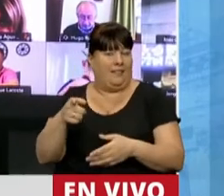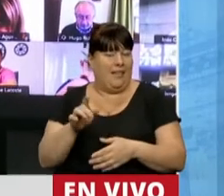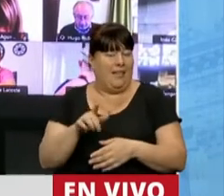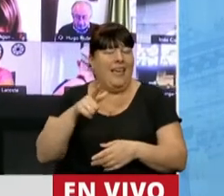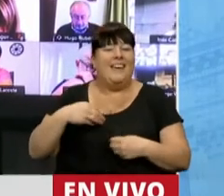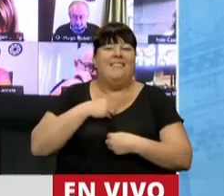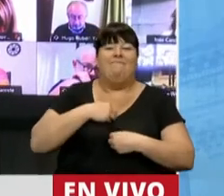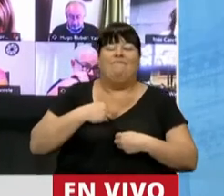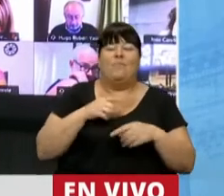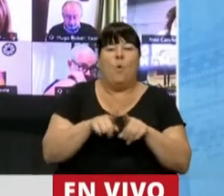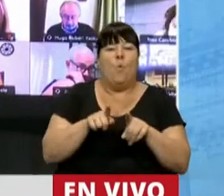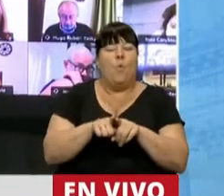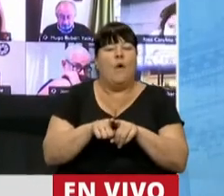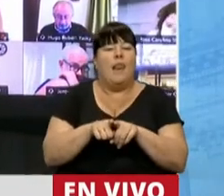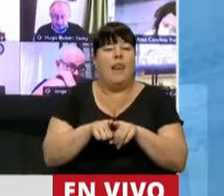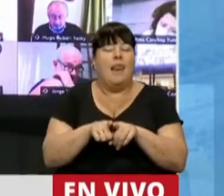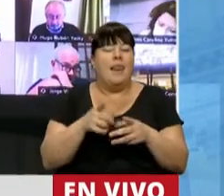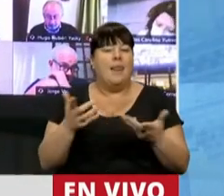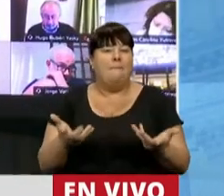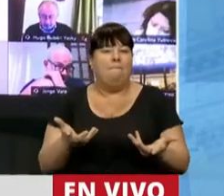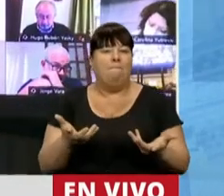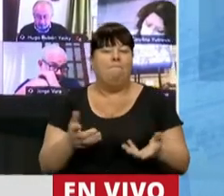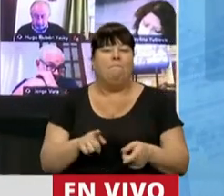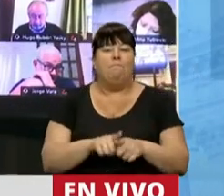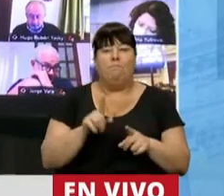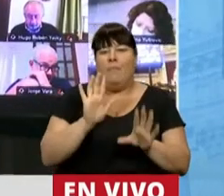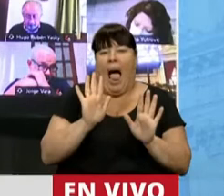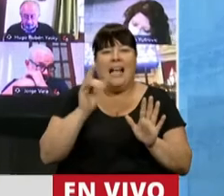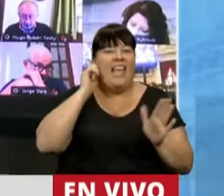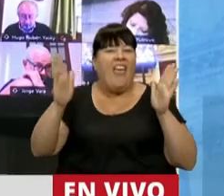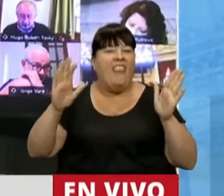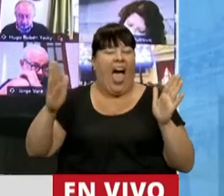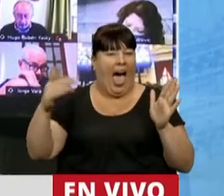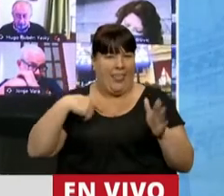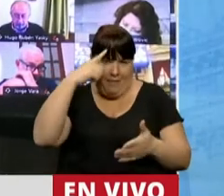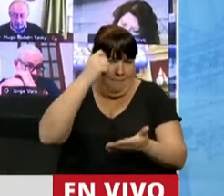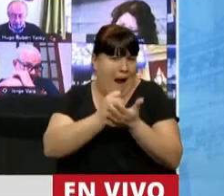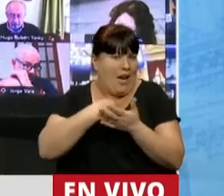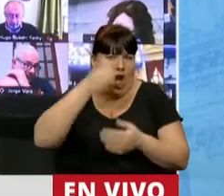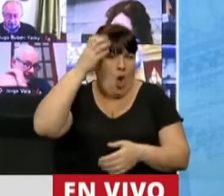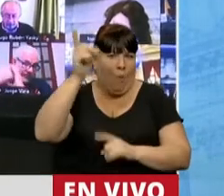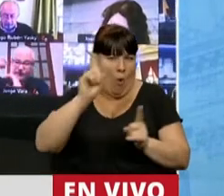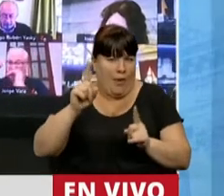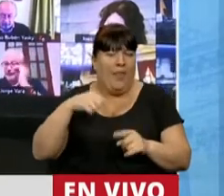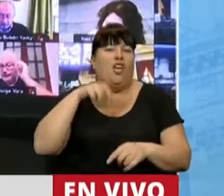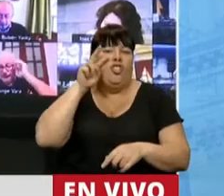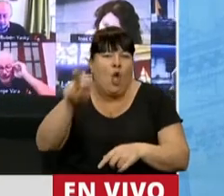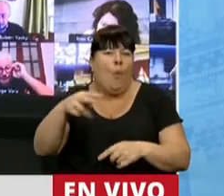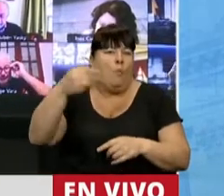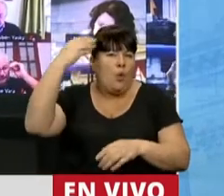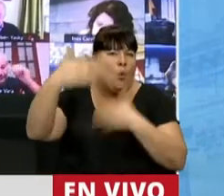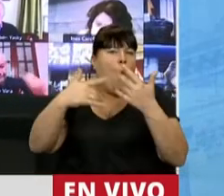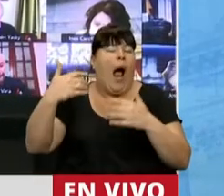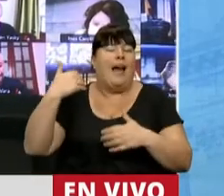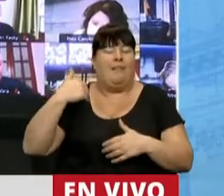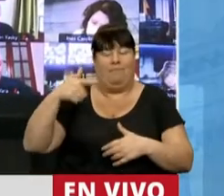Esa sensación, como parte de esa generación, no la voy a olvidar, como las que vi jugar a Maradona,